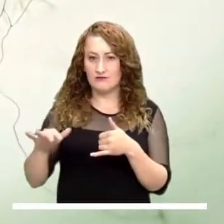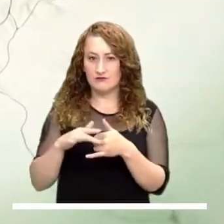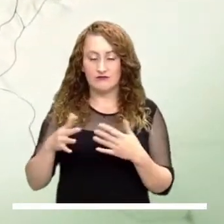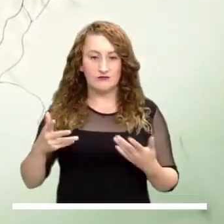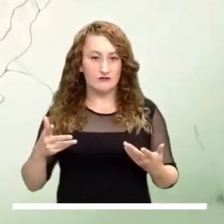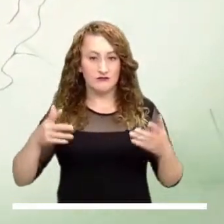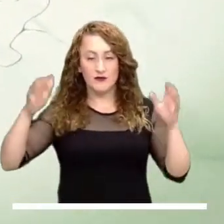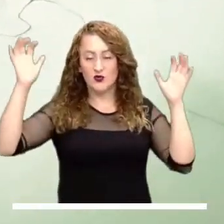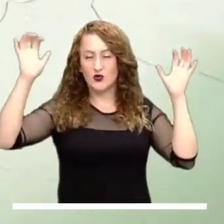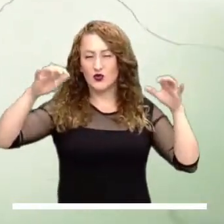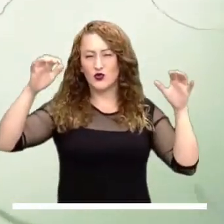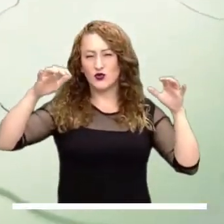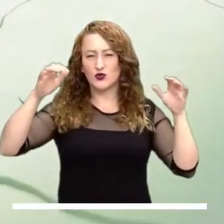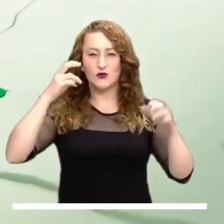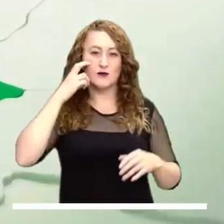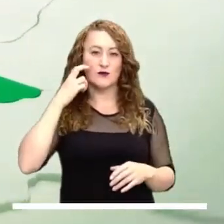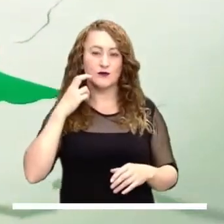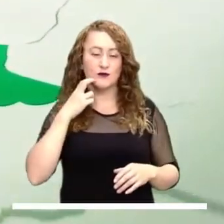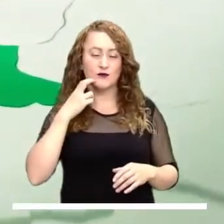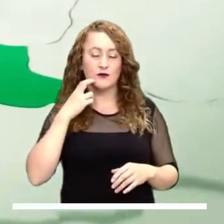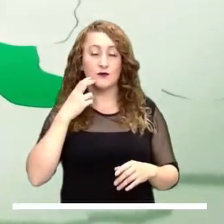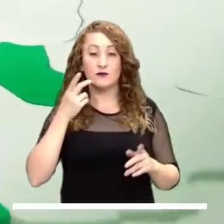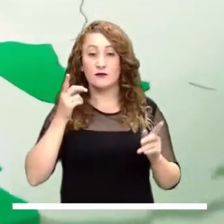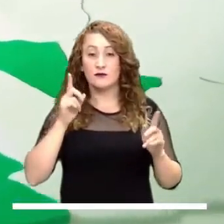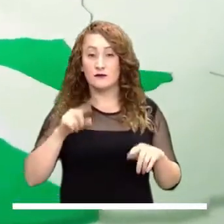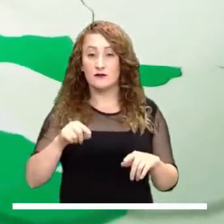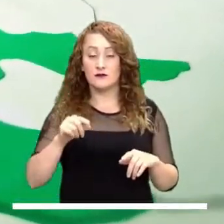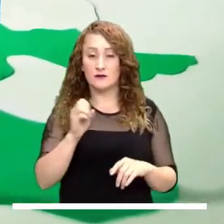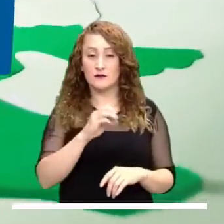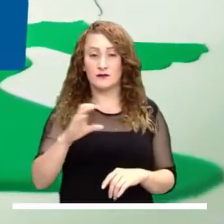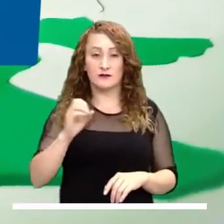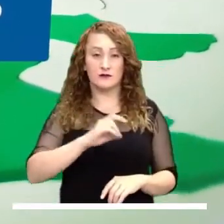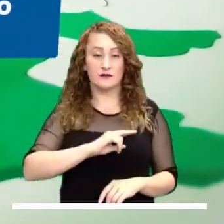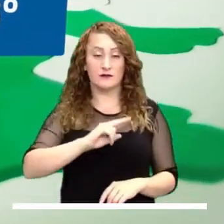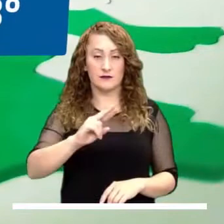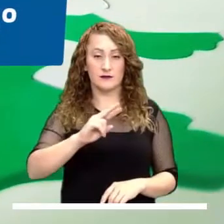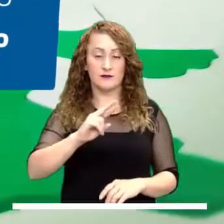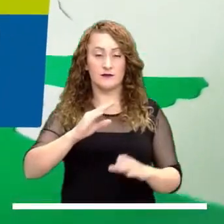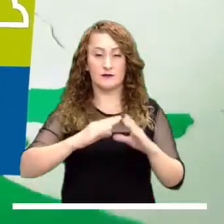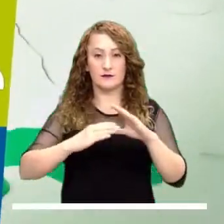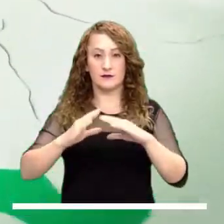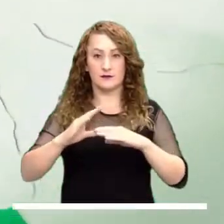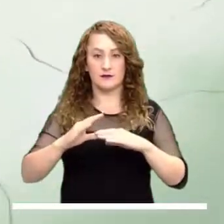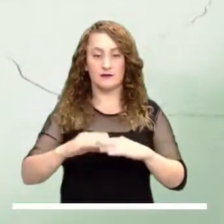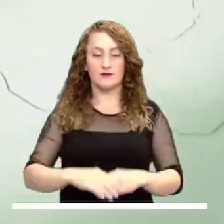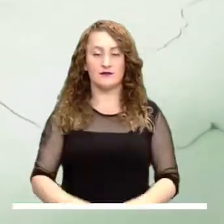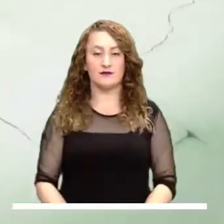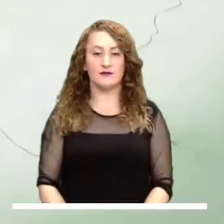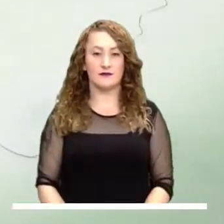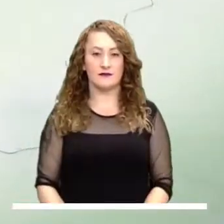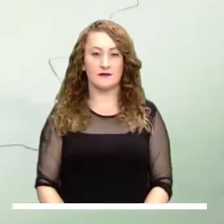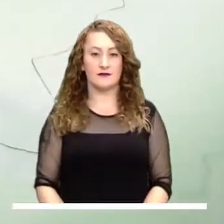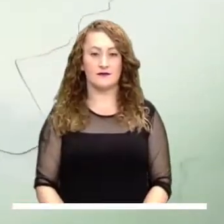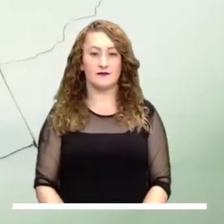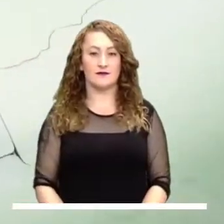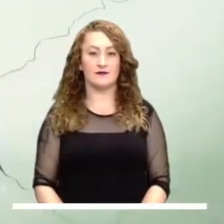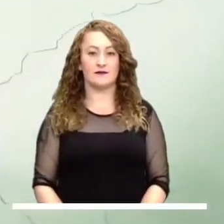parte, el Pacífico promete lluvias en sectores dispersos de Chocó y al igual que en el occidente de Valle del Cauca y de Cauca.